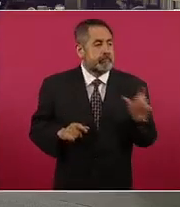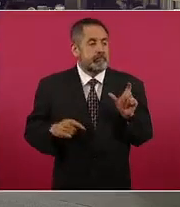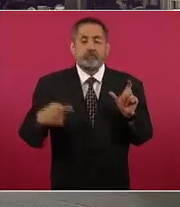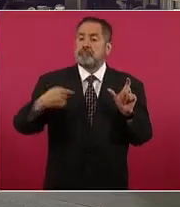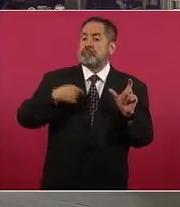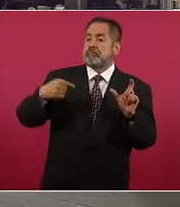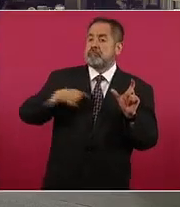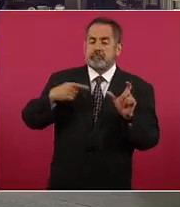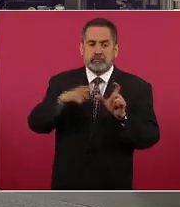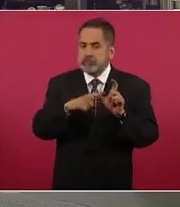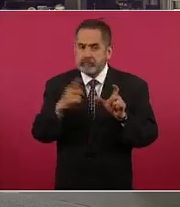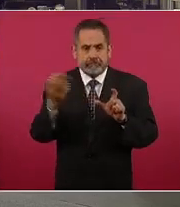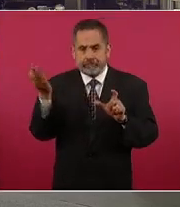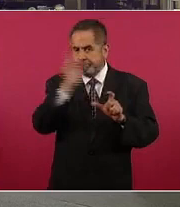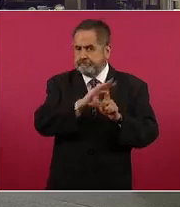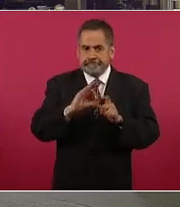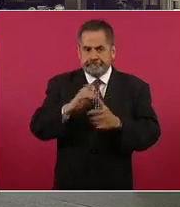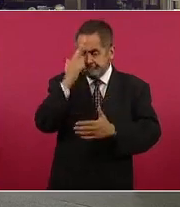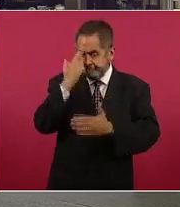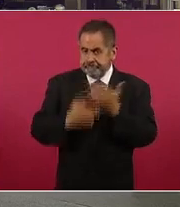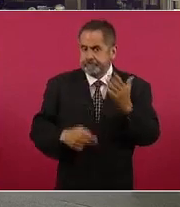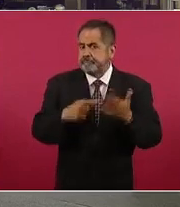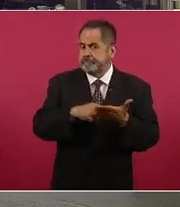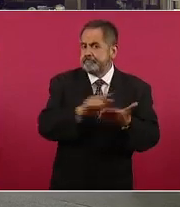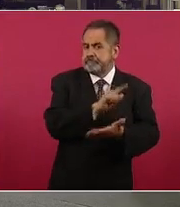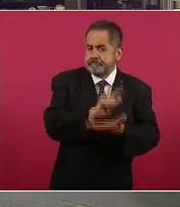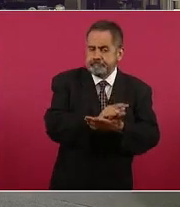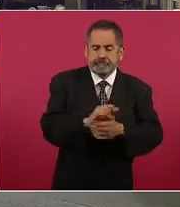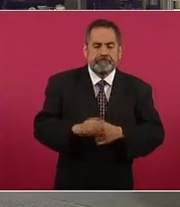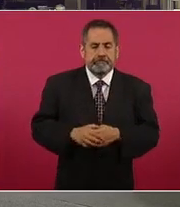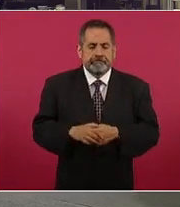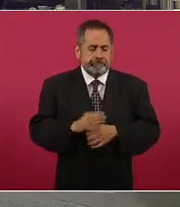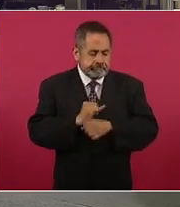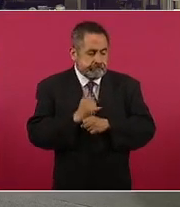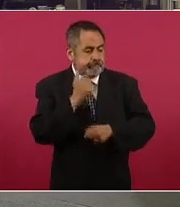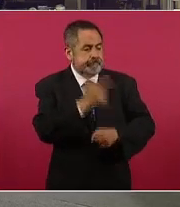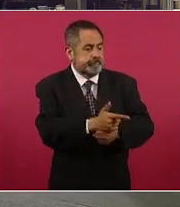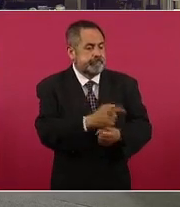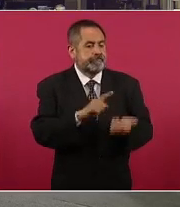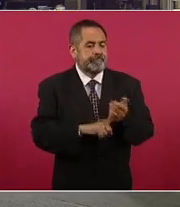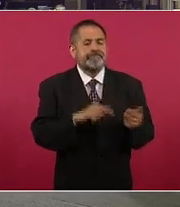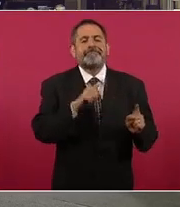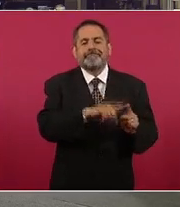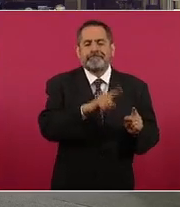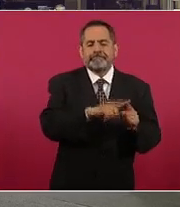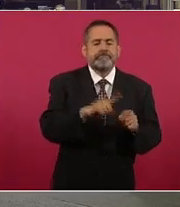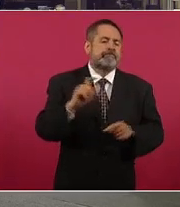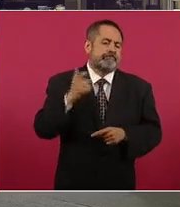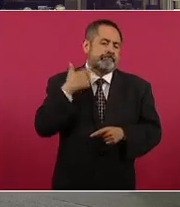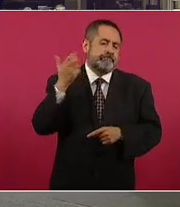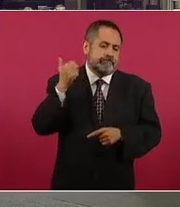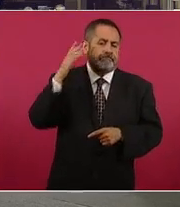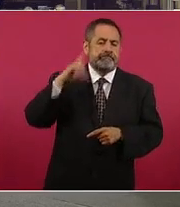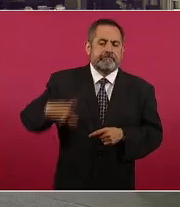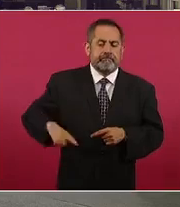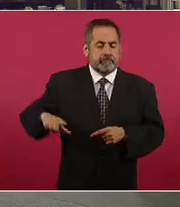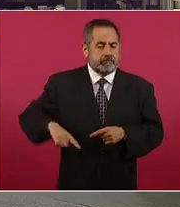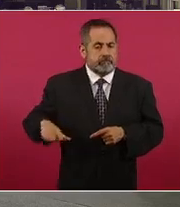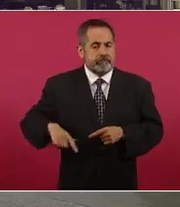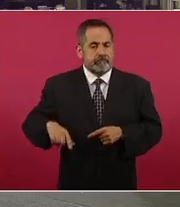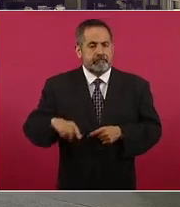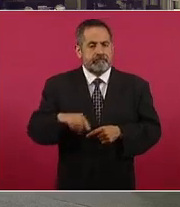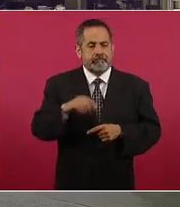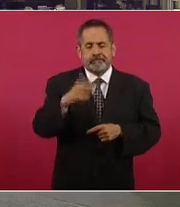mencionar que con nuestra investigación documentamos que las cédulas se originaron en el gobierno de Fidel Herrera y continuó con Javier